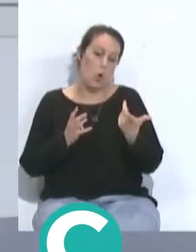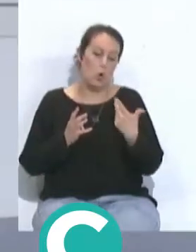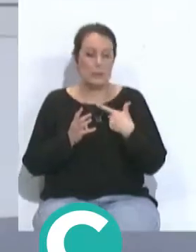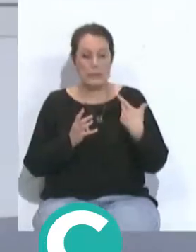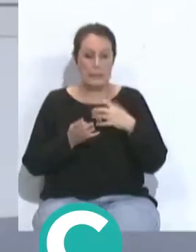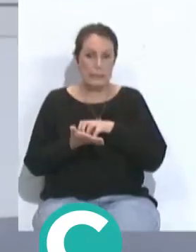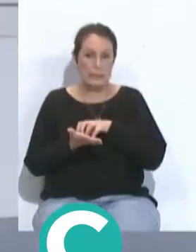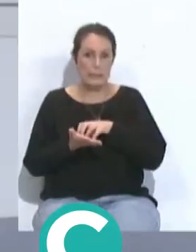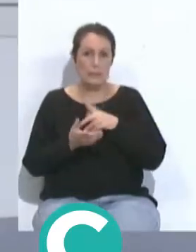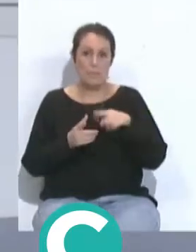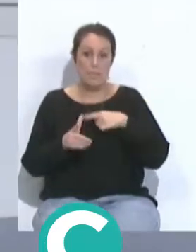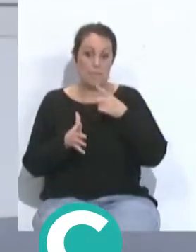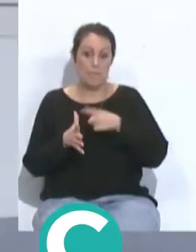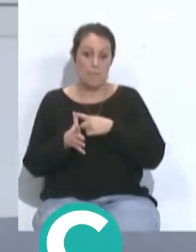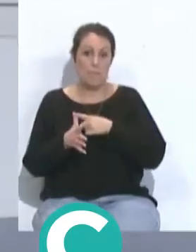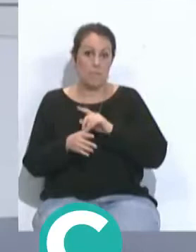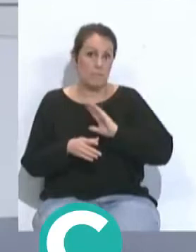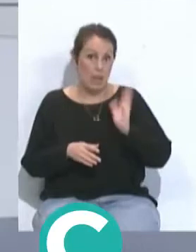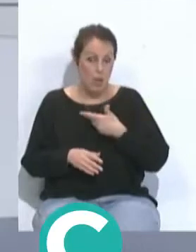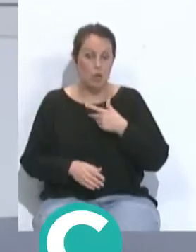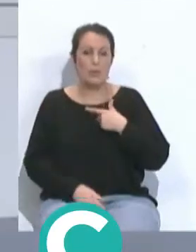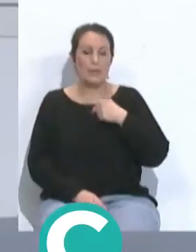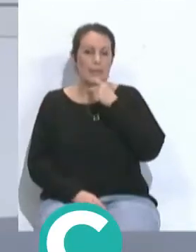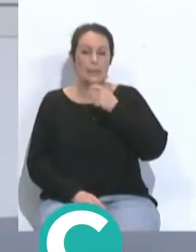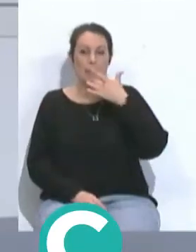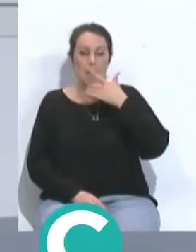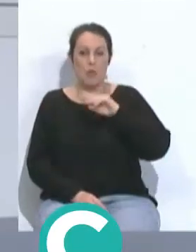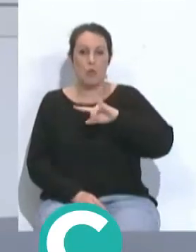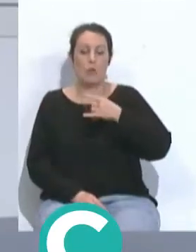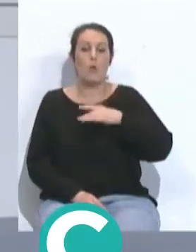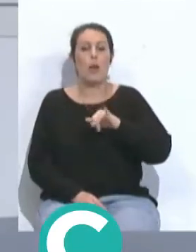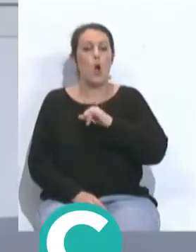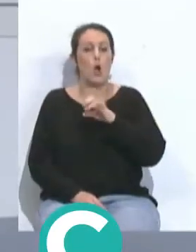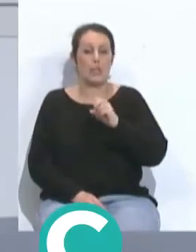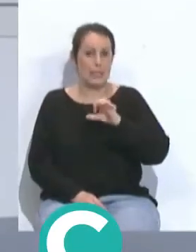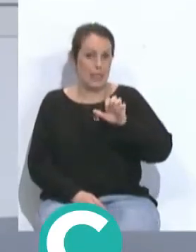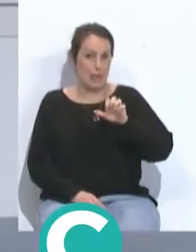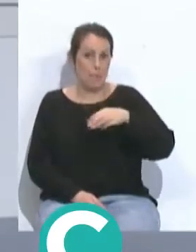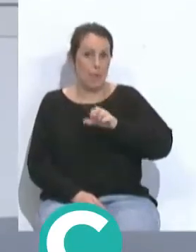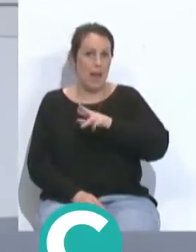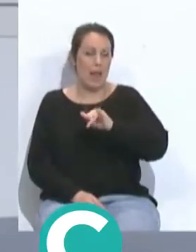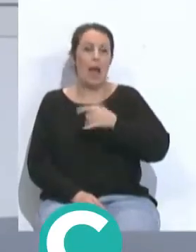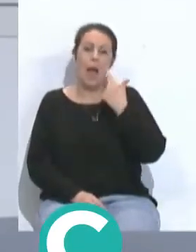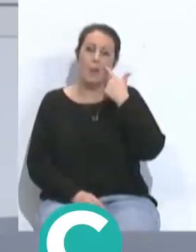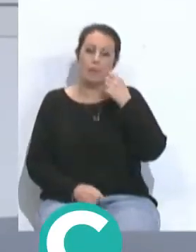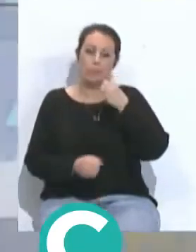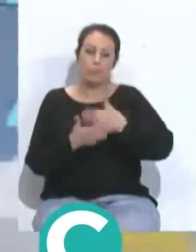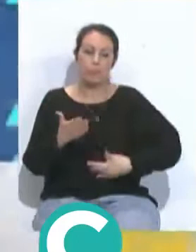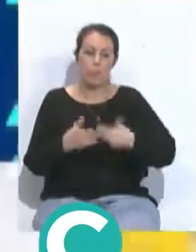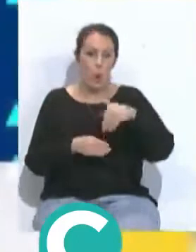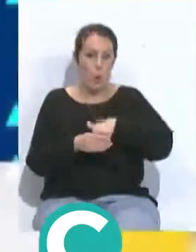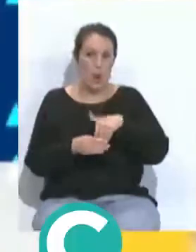Pinto y Valdemoro más la sanción por doble tarjeta amarilla de José Mari pero vamos a ver la lista de